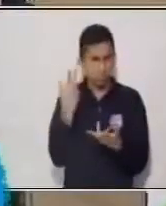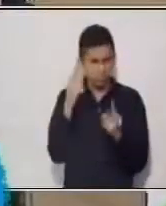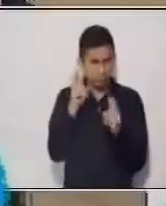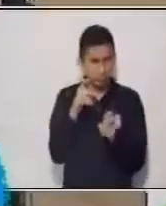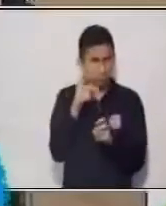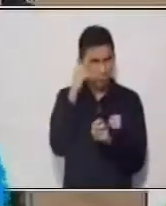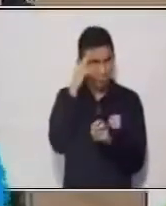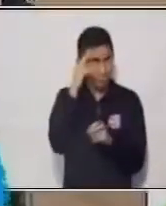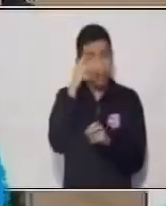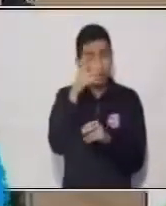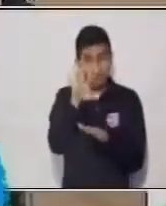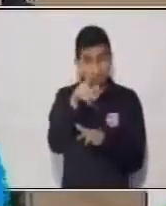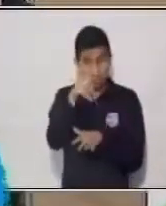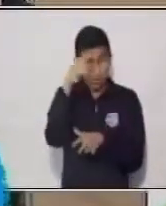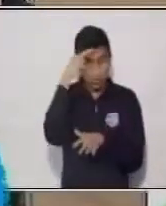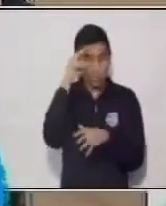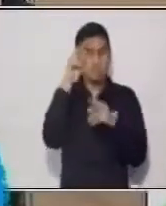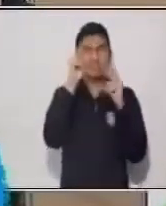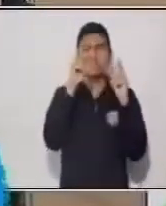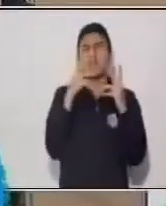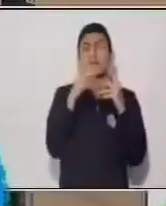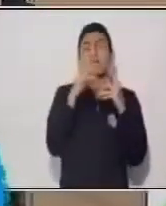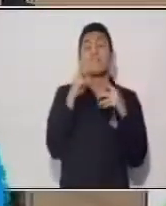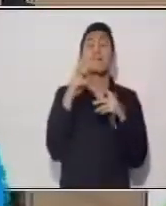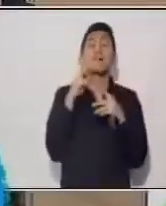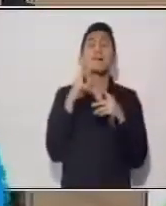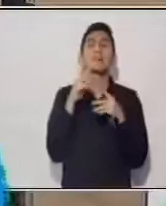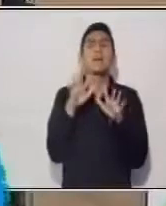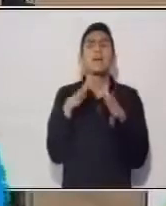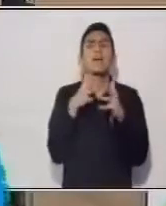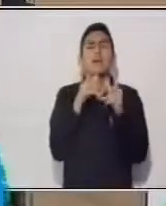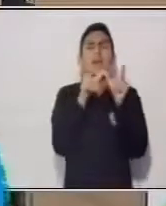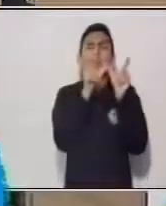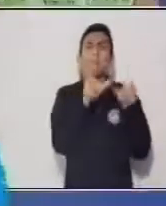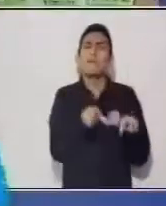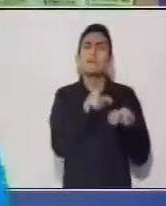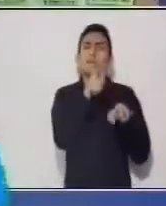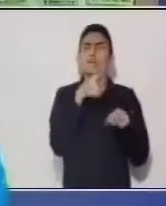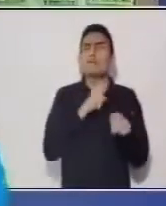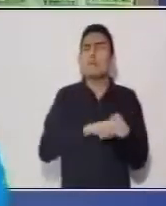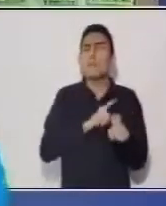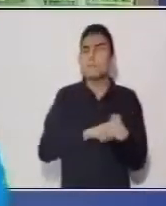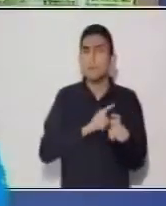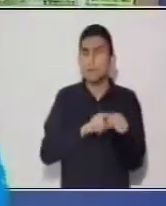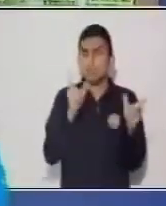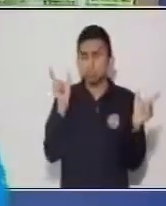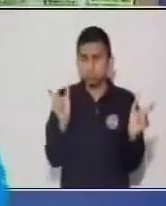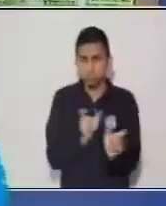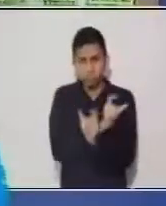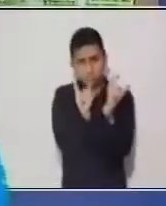Recuérdate de la conjugación de los verbos, ¿en qué persona y en qué tiempo está conjugado?